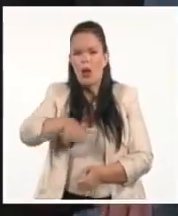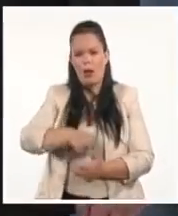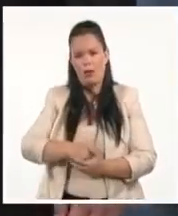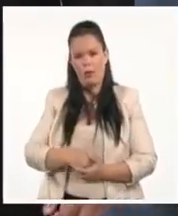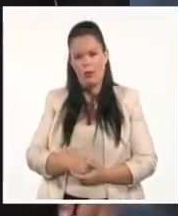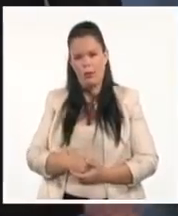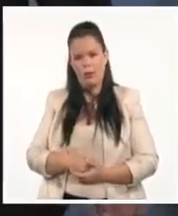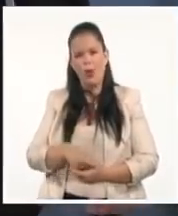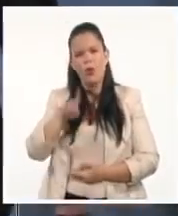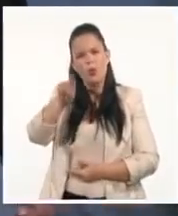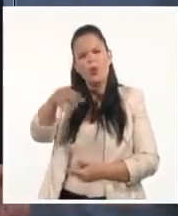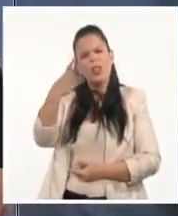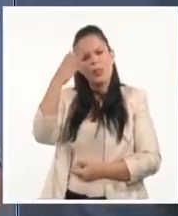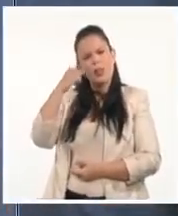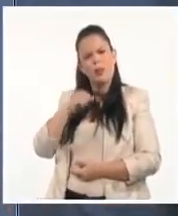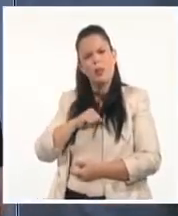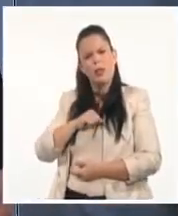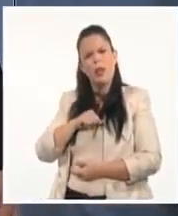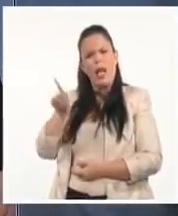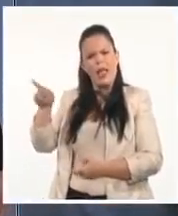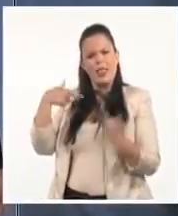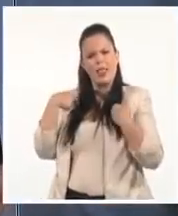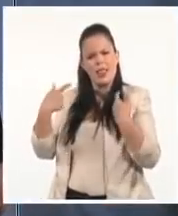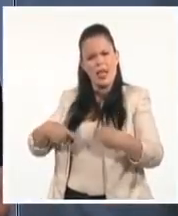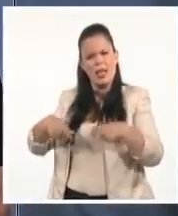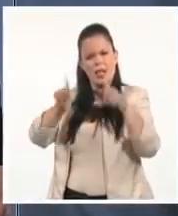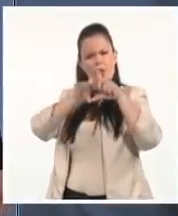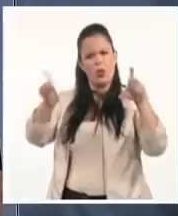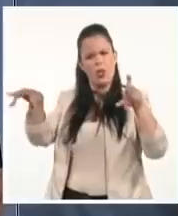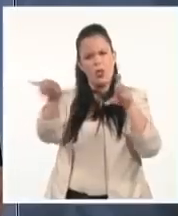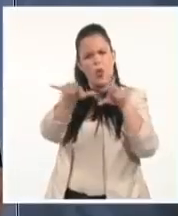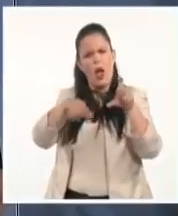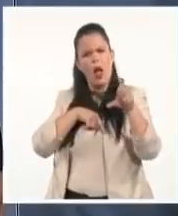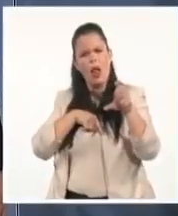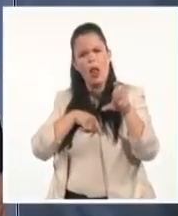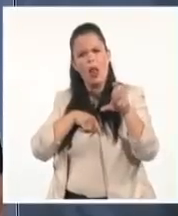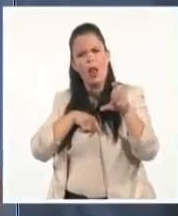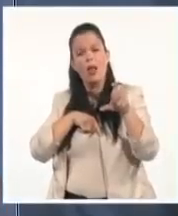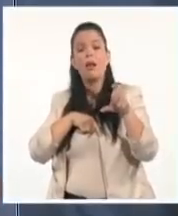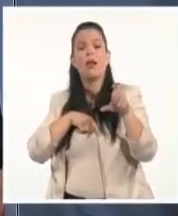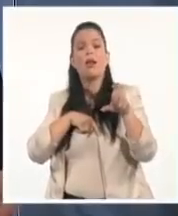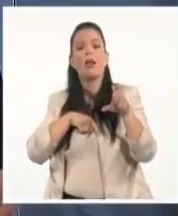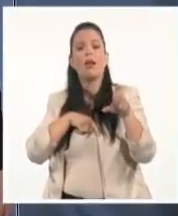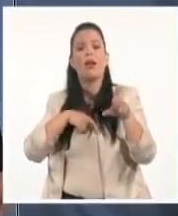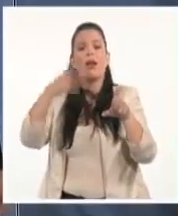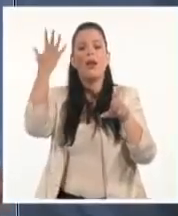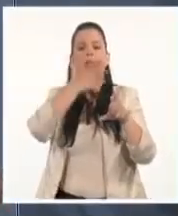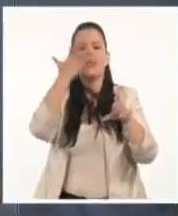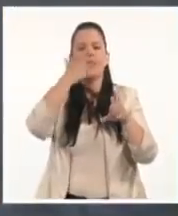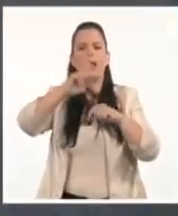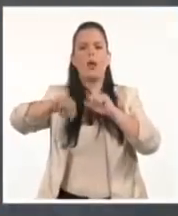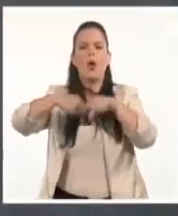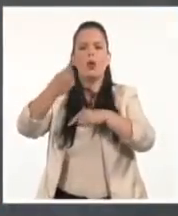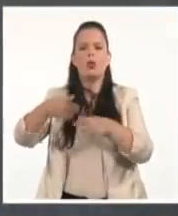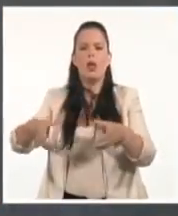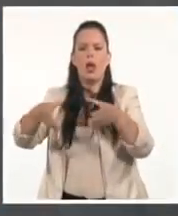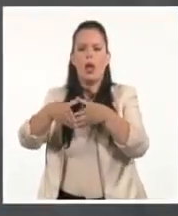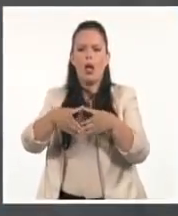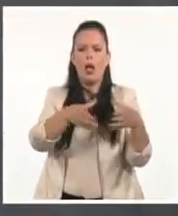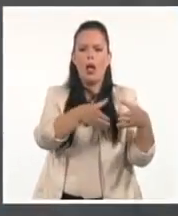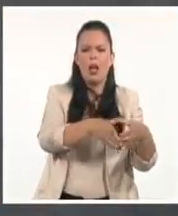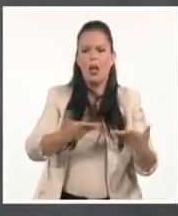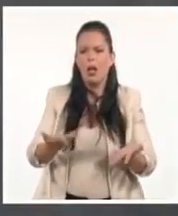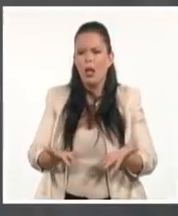está aquí, llamar a defender la revolución. ¿Quién actuó de forma ilegítima? ¿Quién incitó y convocó a la violencia?